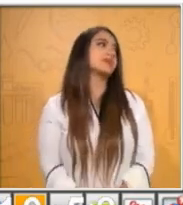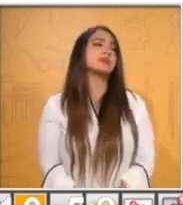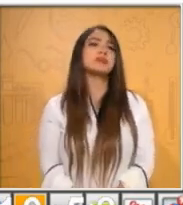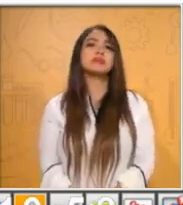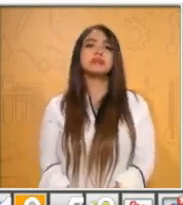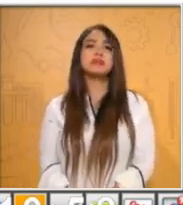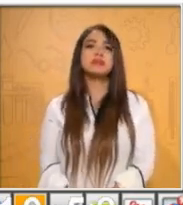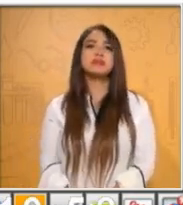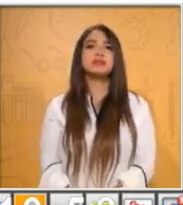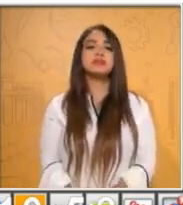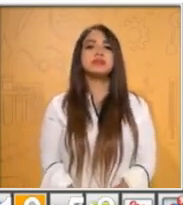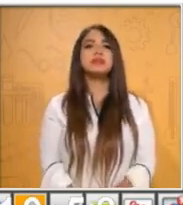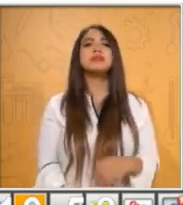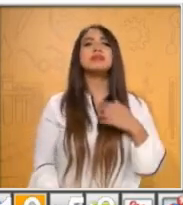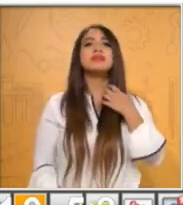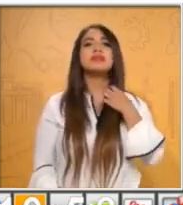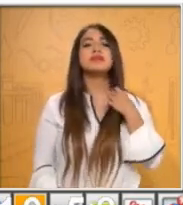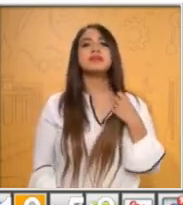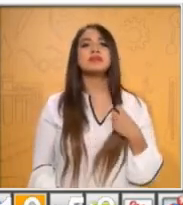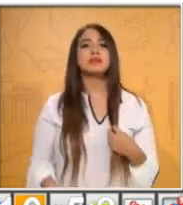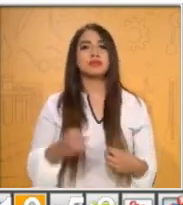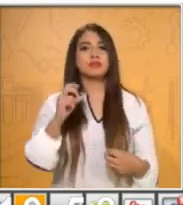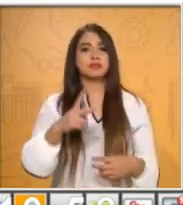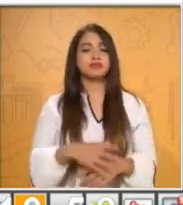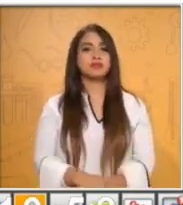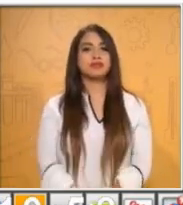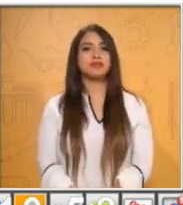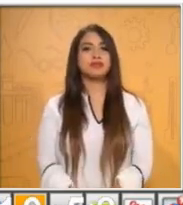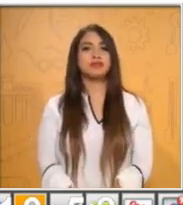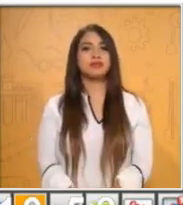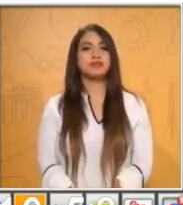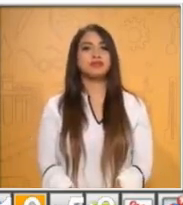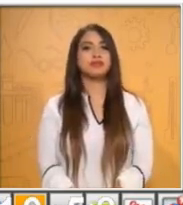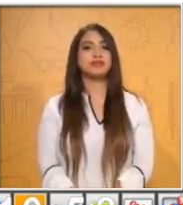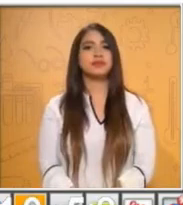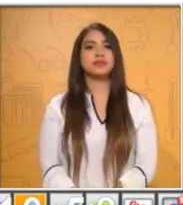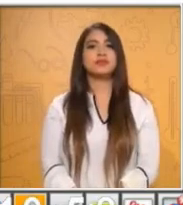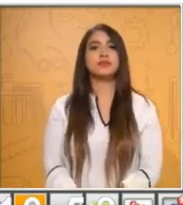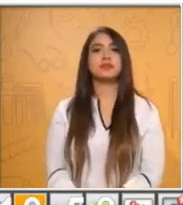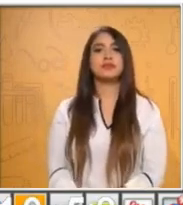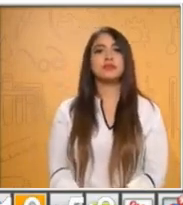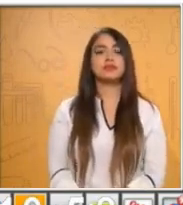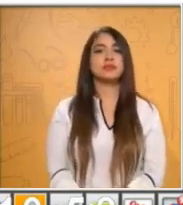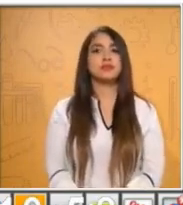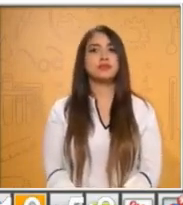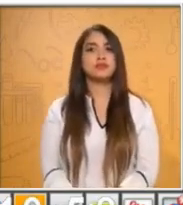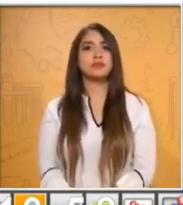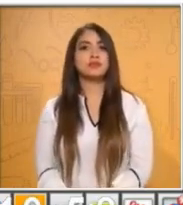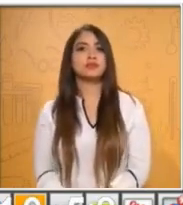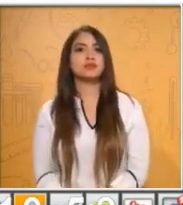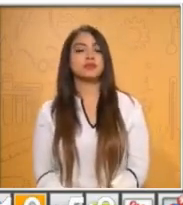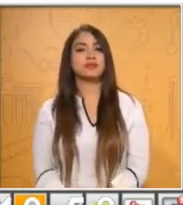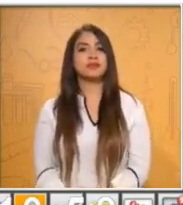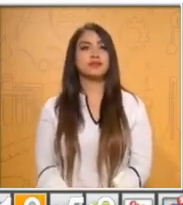Entonces, con eso ya te vamos a hacer las tres preguntas. ¿Cómo supieron cuál tarjeta les convenía intercambiar más?